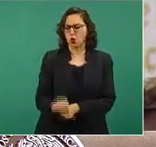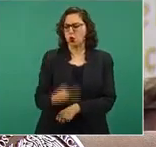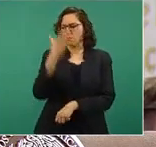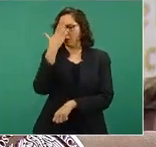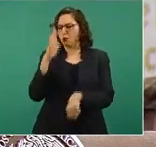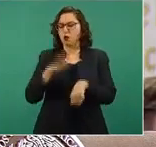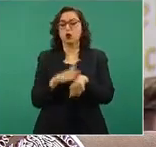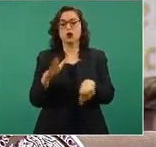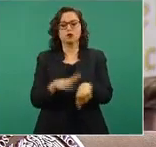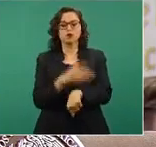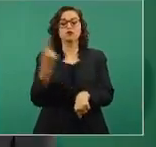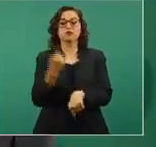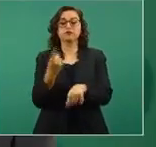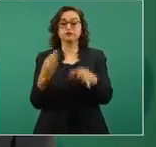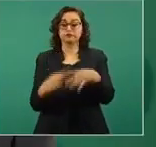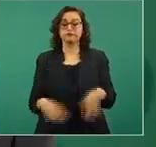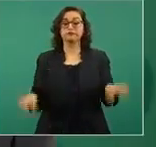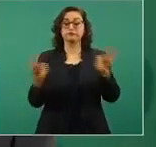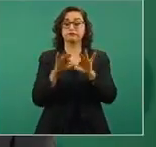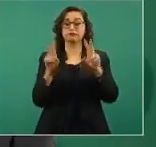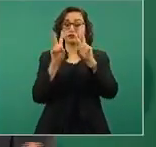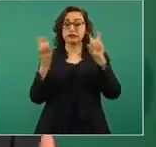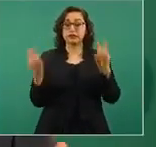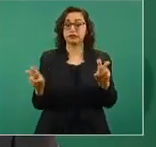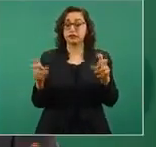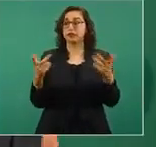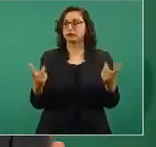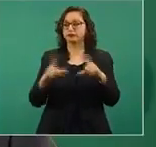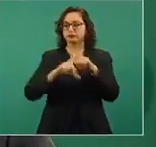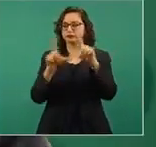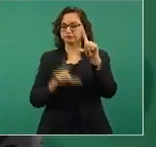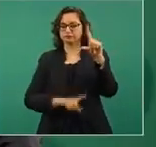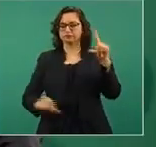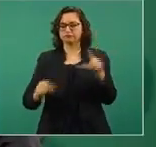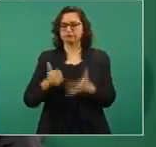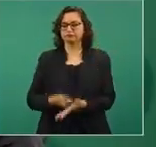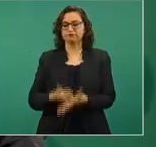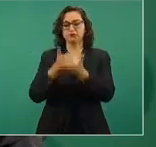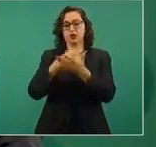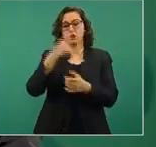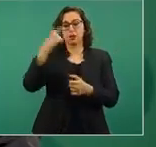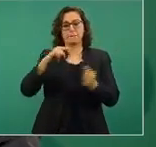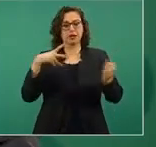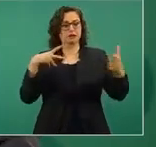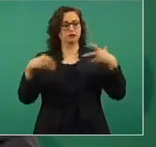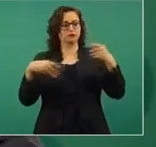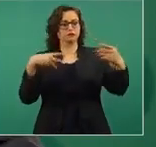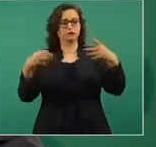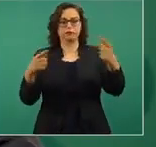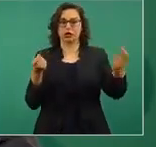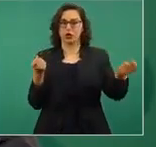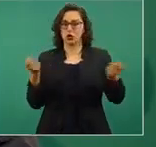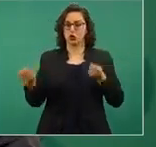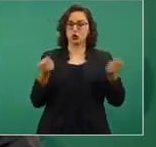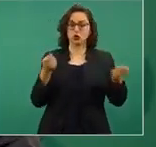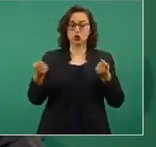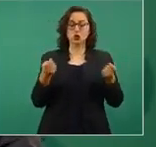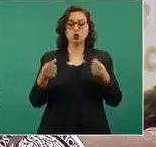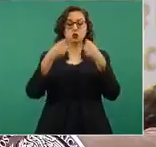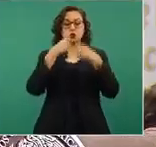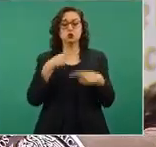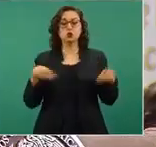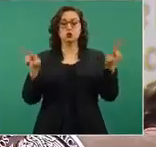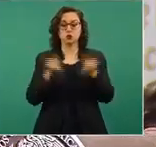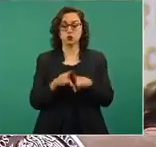sociales de la estructura del Estado mexicano que tiene la mayor contribución a la afluencia